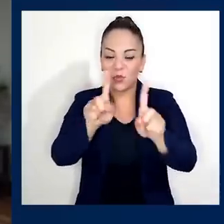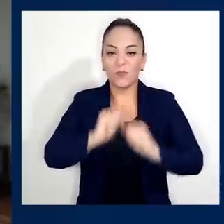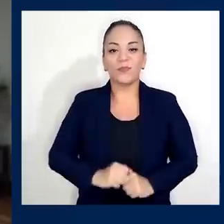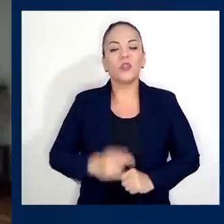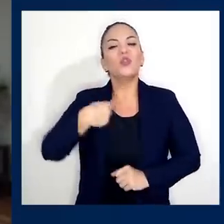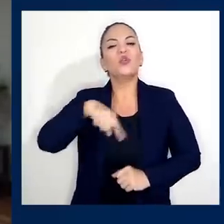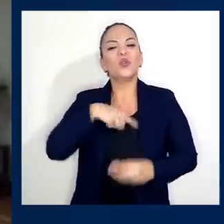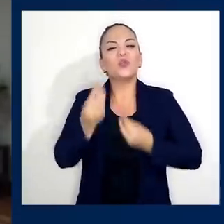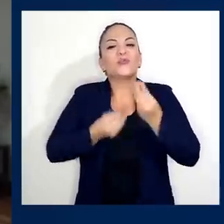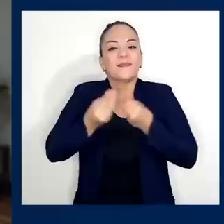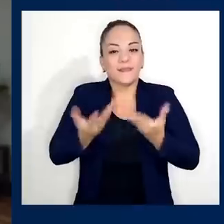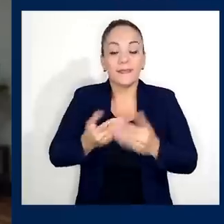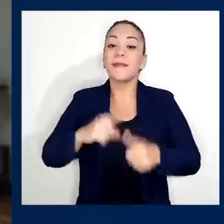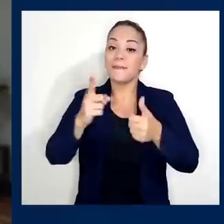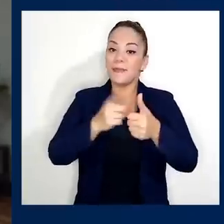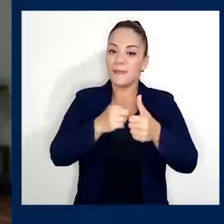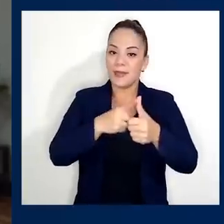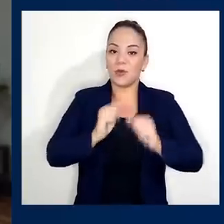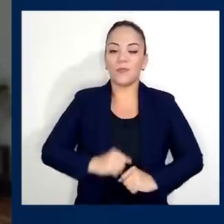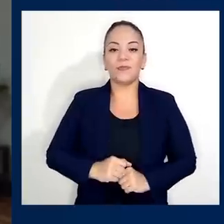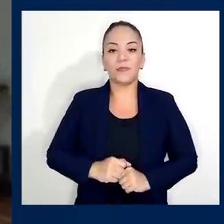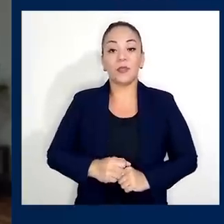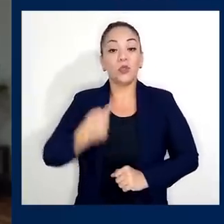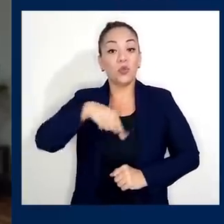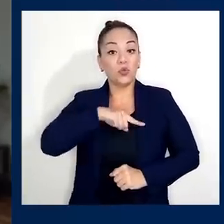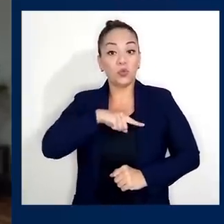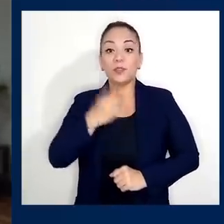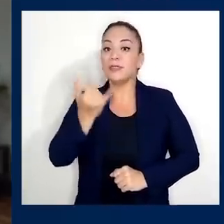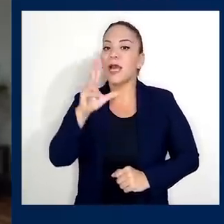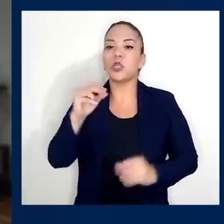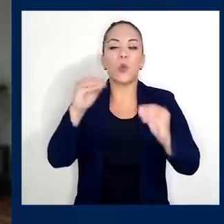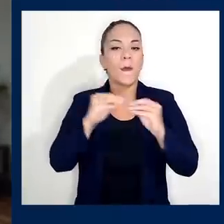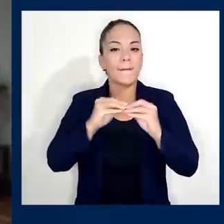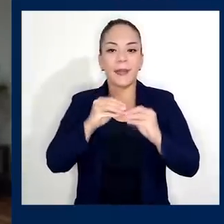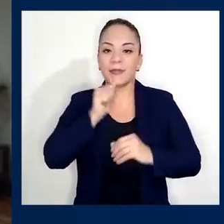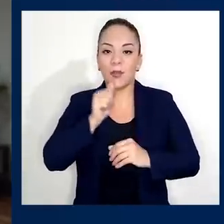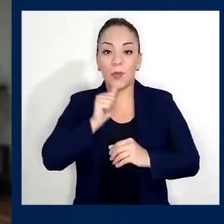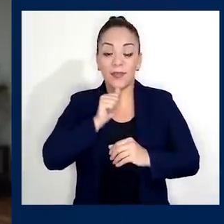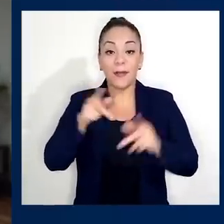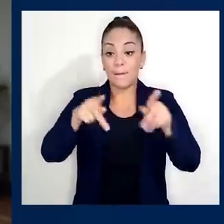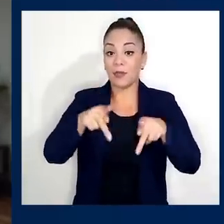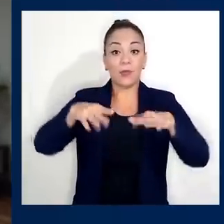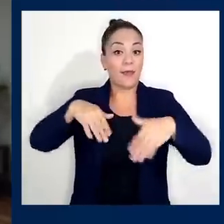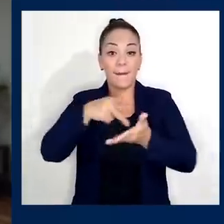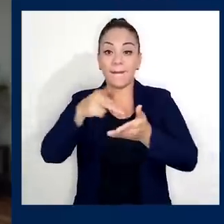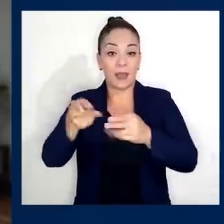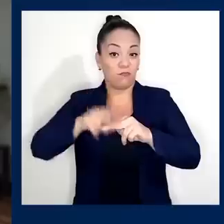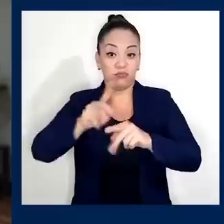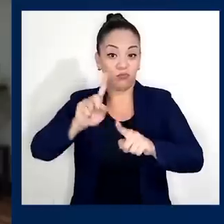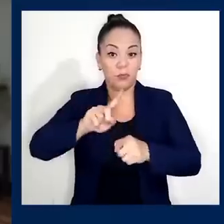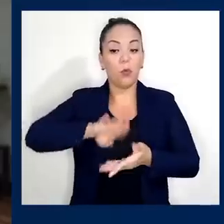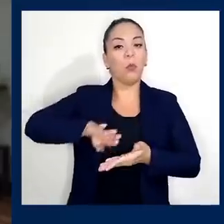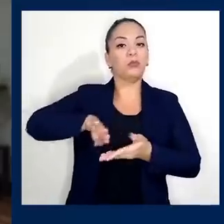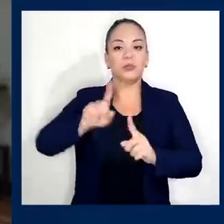haciendo? Primero, vamos a acabar con la alcahuetería de la evasión y la ilusión fiscal que nos roba millones de dólares al